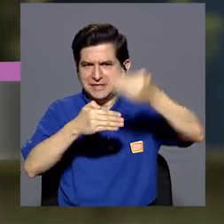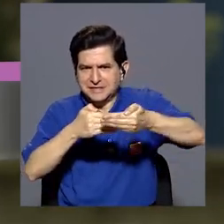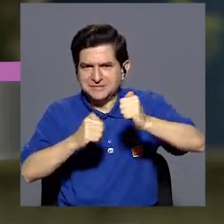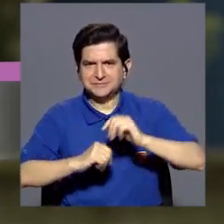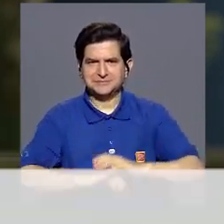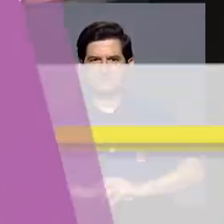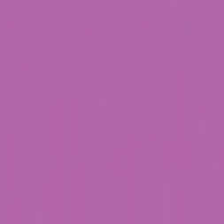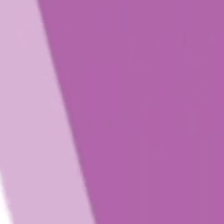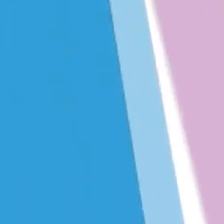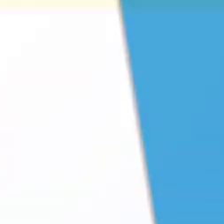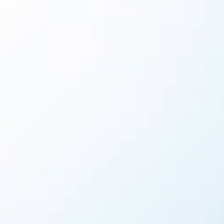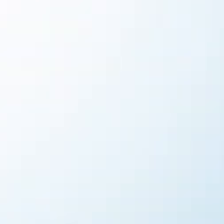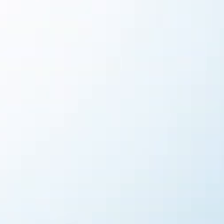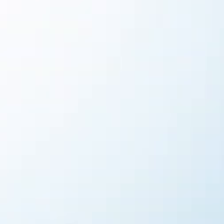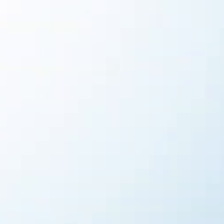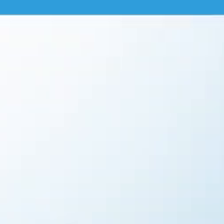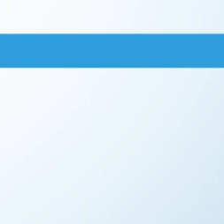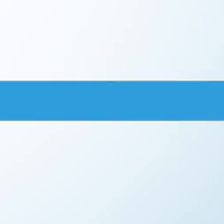regresamos.